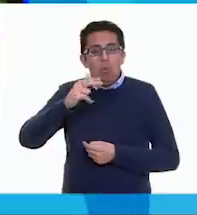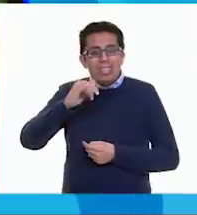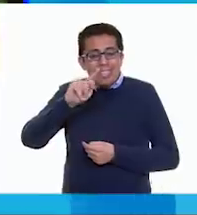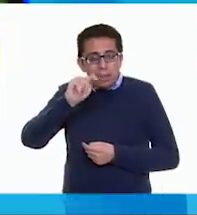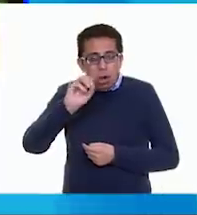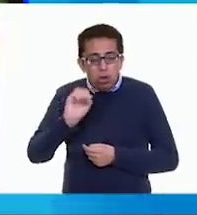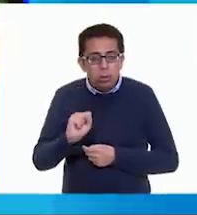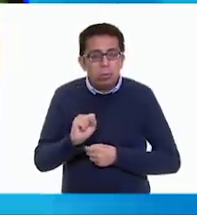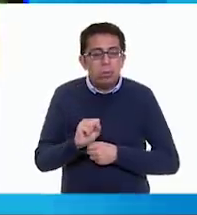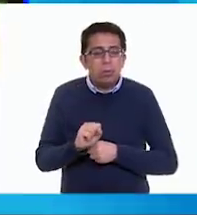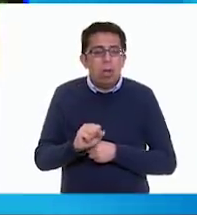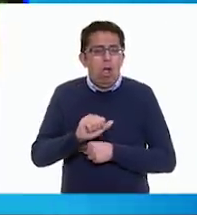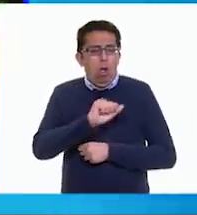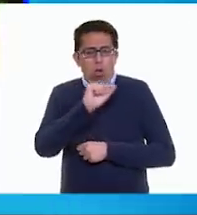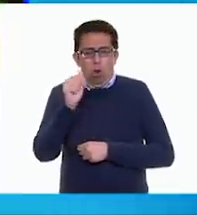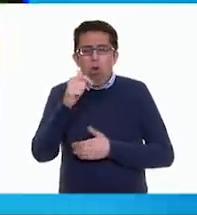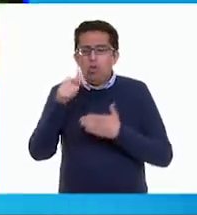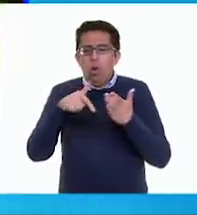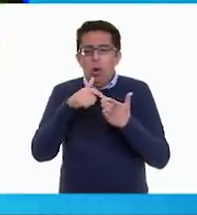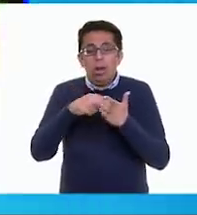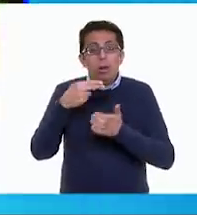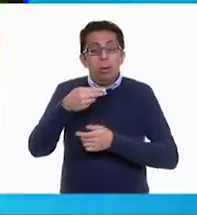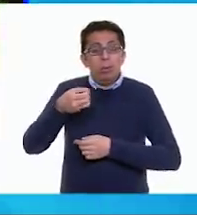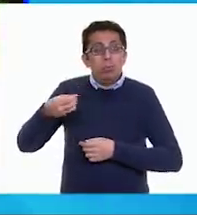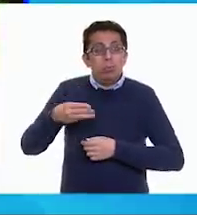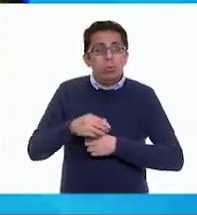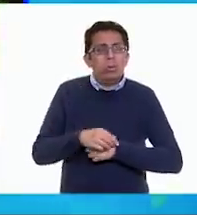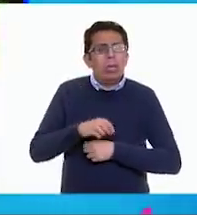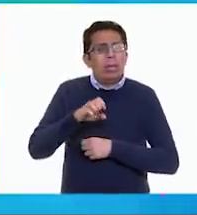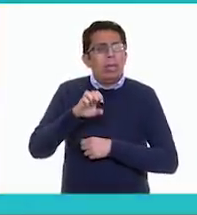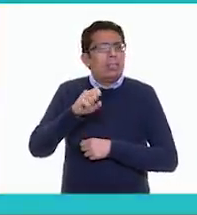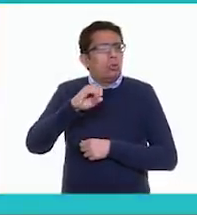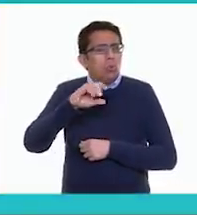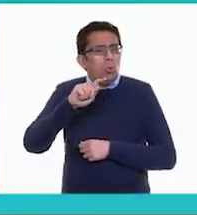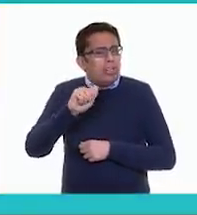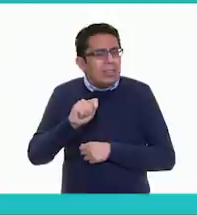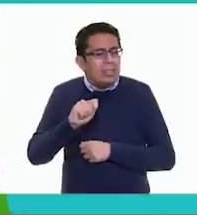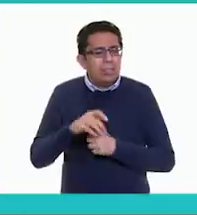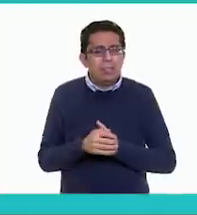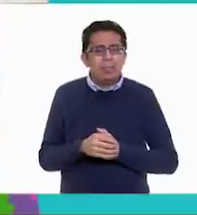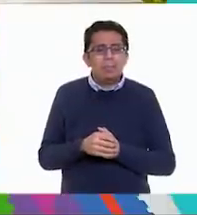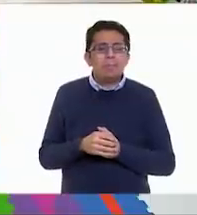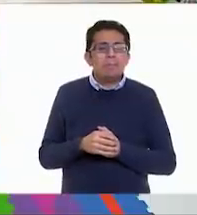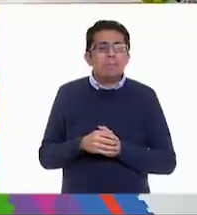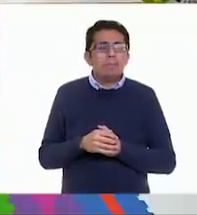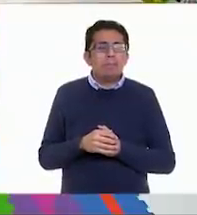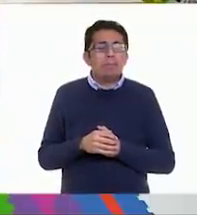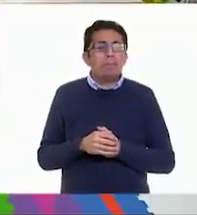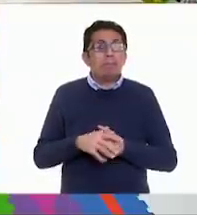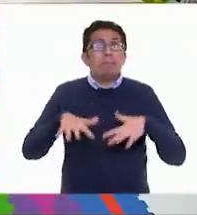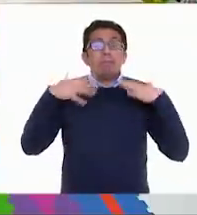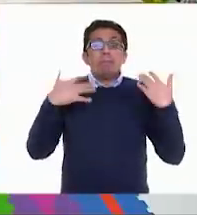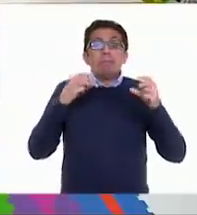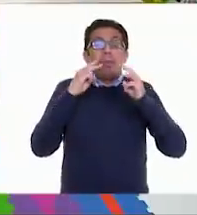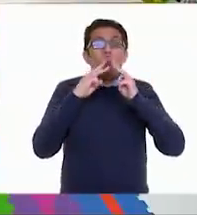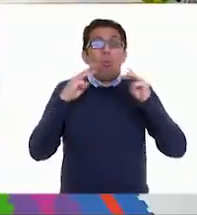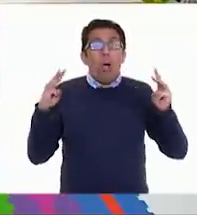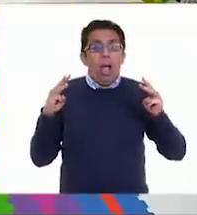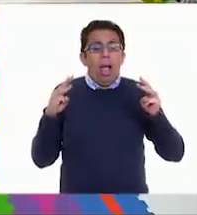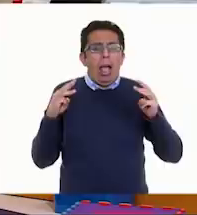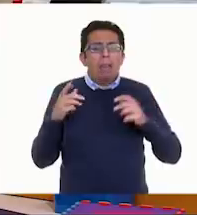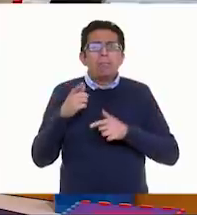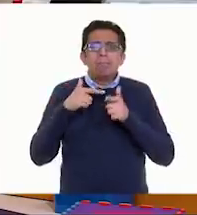Y en Yaguanica le dicen cuito. ¿Eh? Guau. Y seguimos